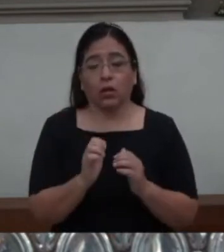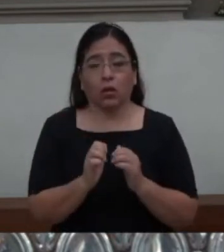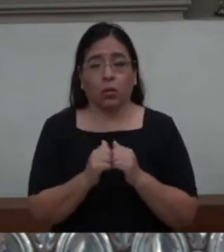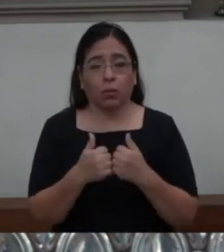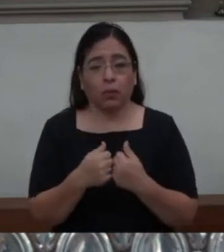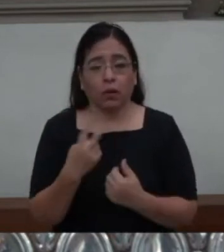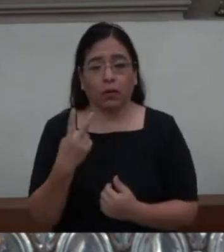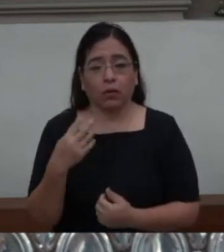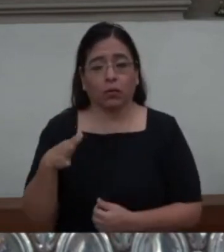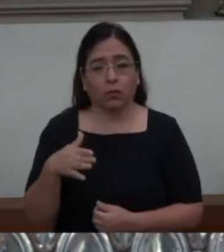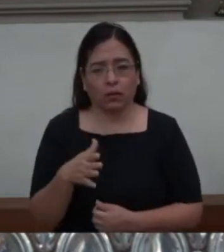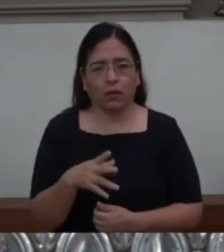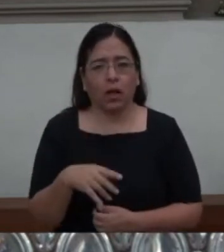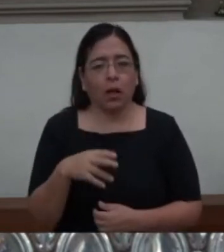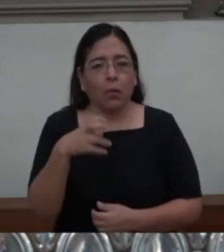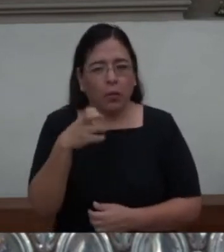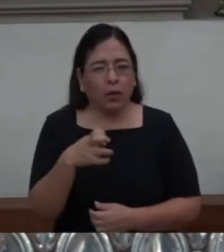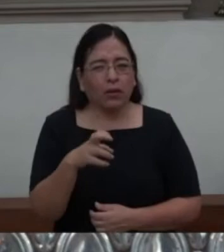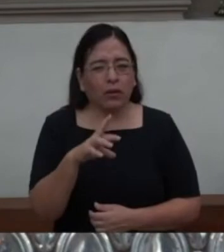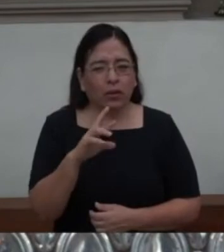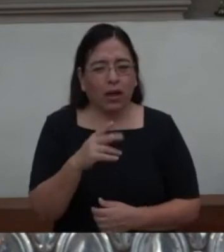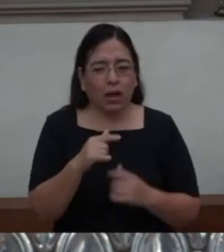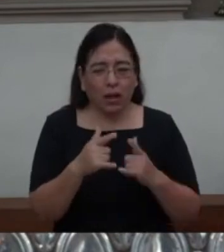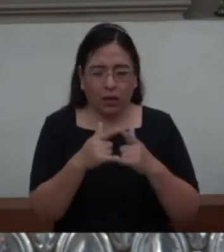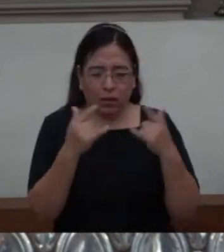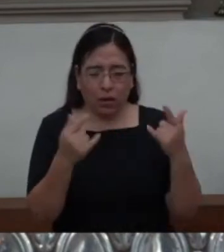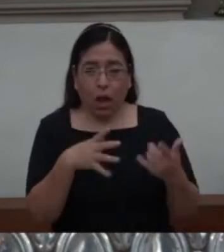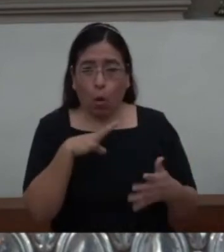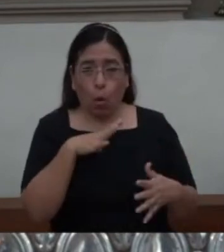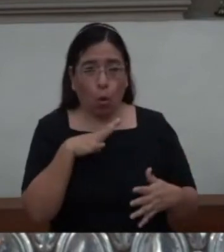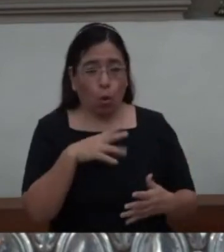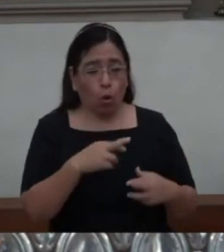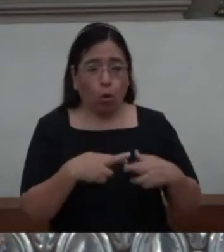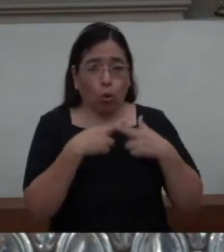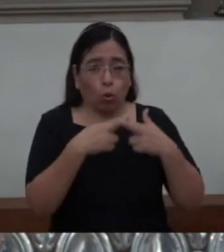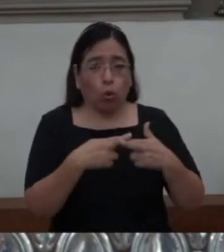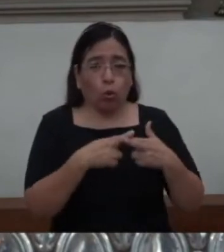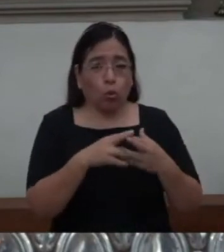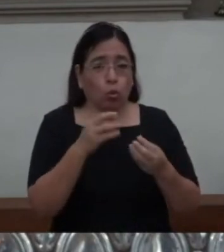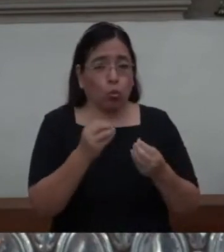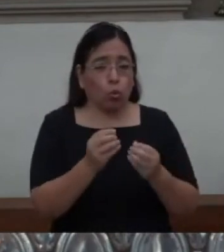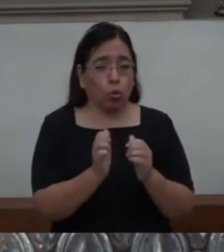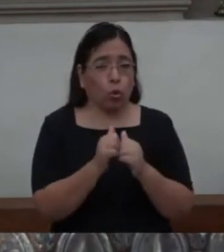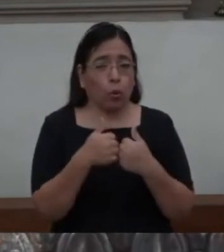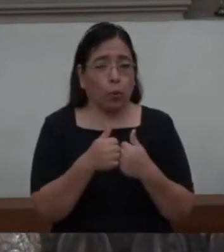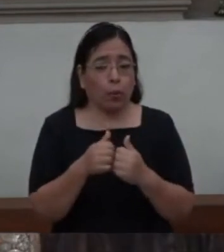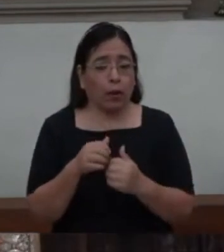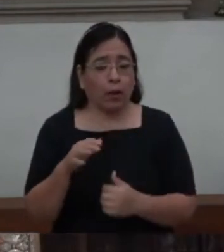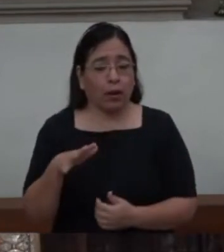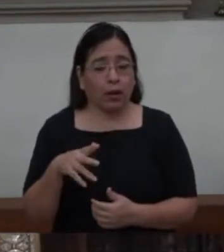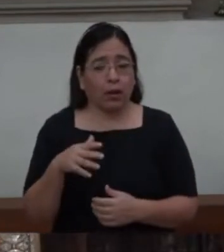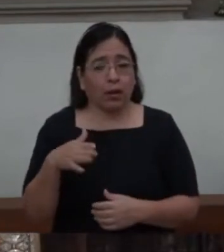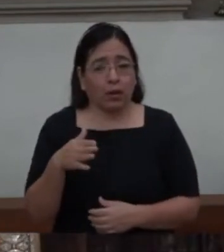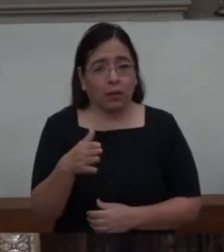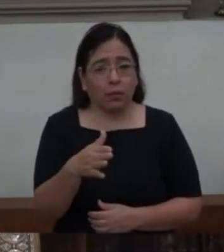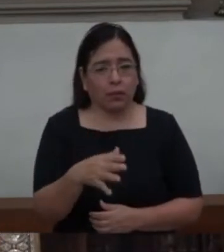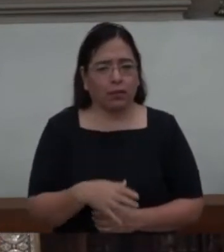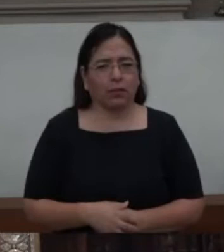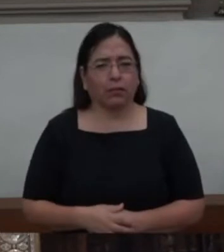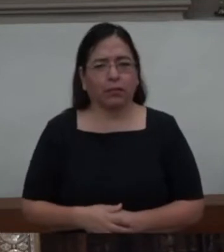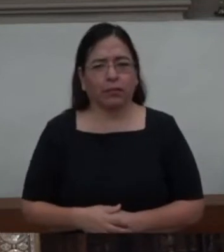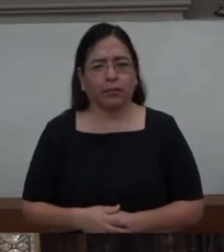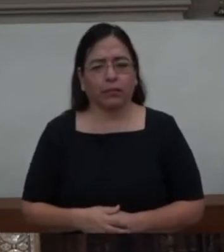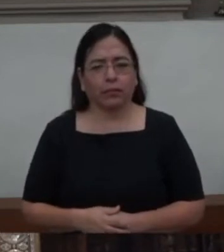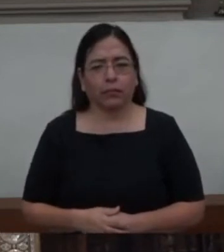canastos. Hermanos, hermanas y hermanas. Aprendamos esta